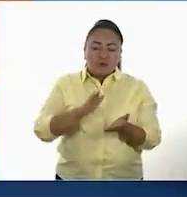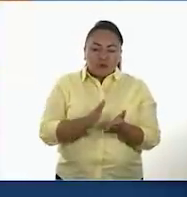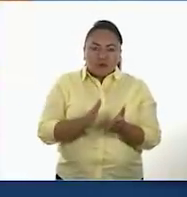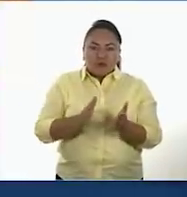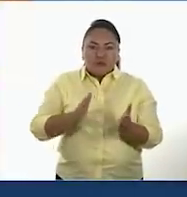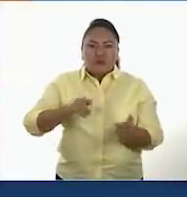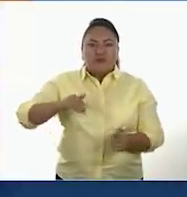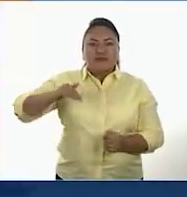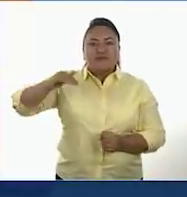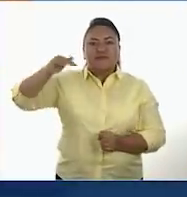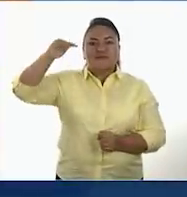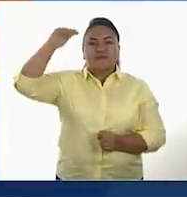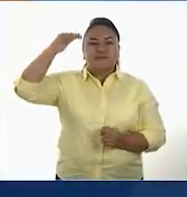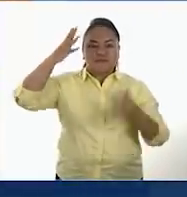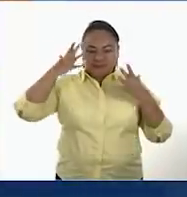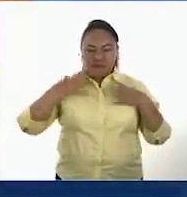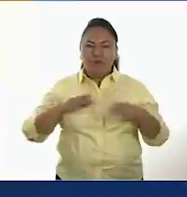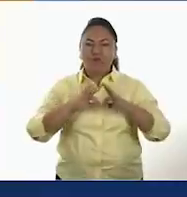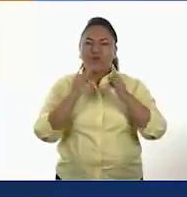actitudes más inesperadas.